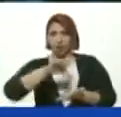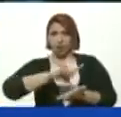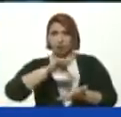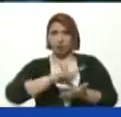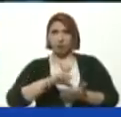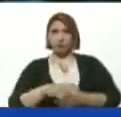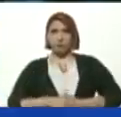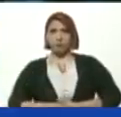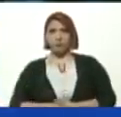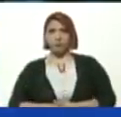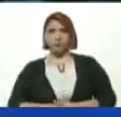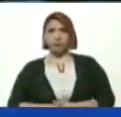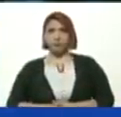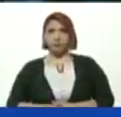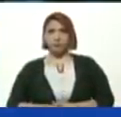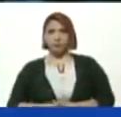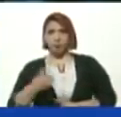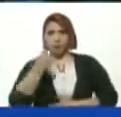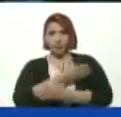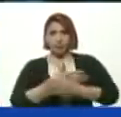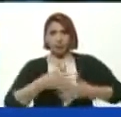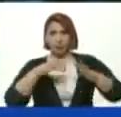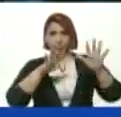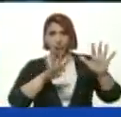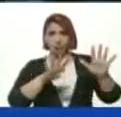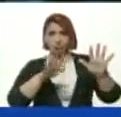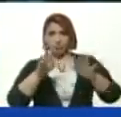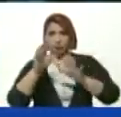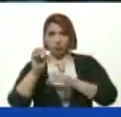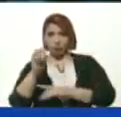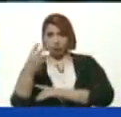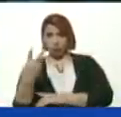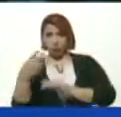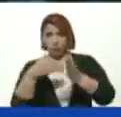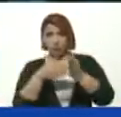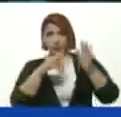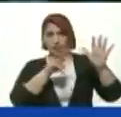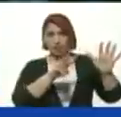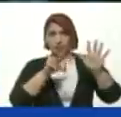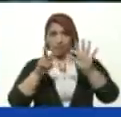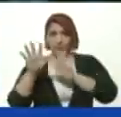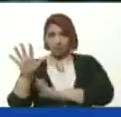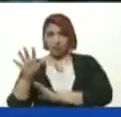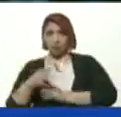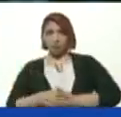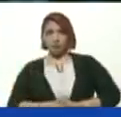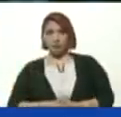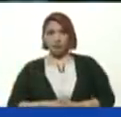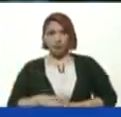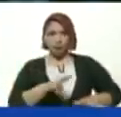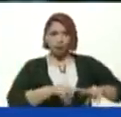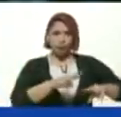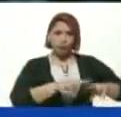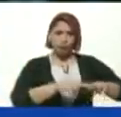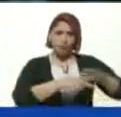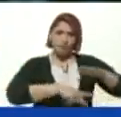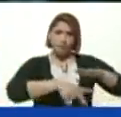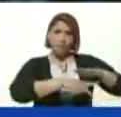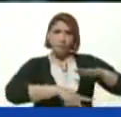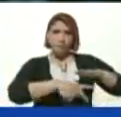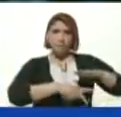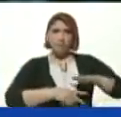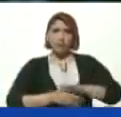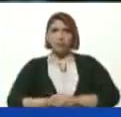1.902.775 Chiquitines Y chiquitinas En la